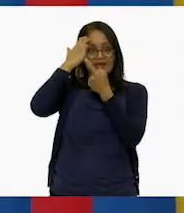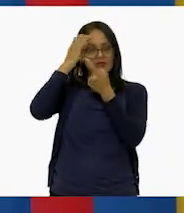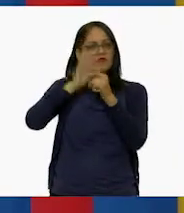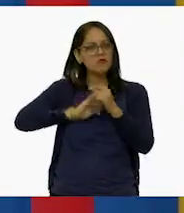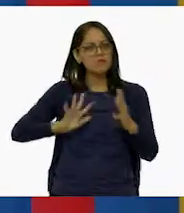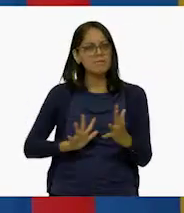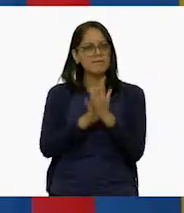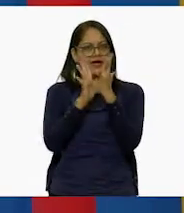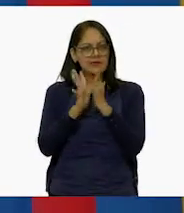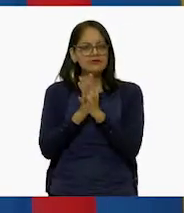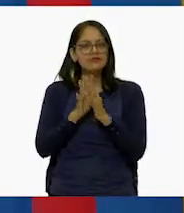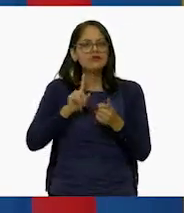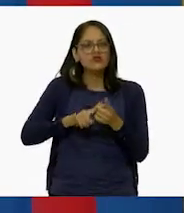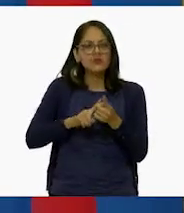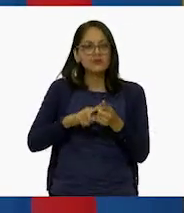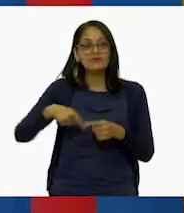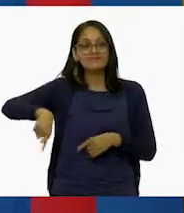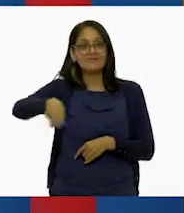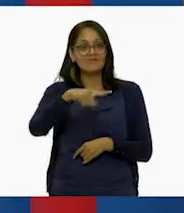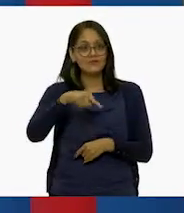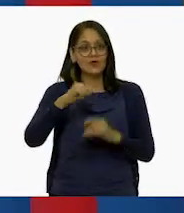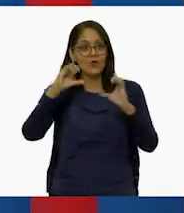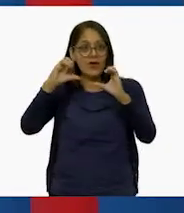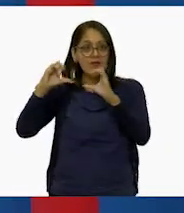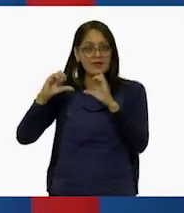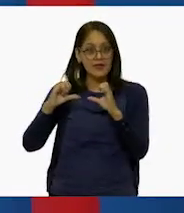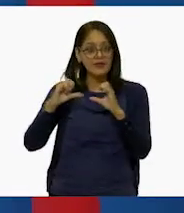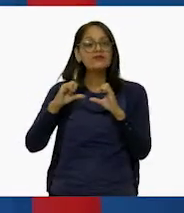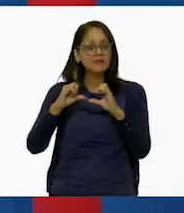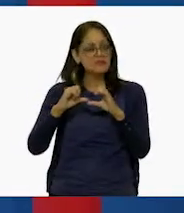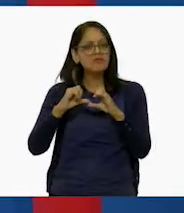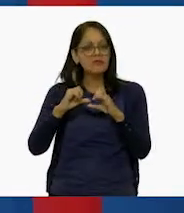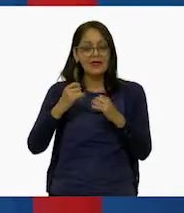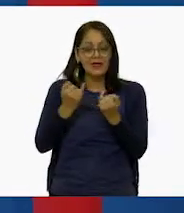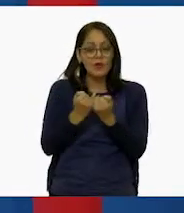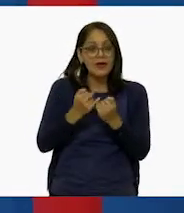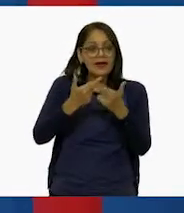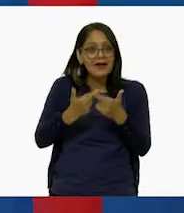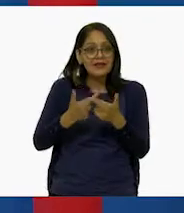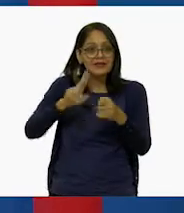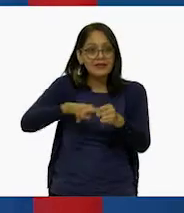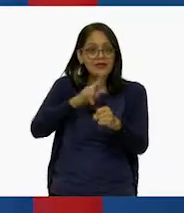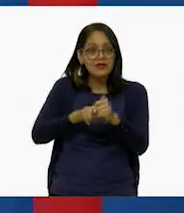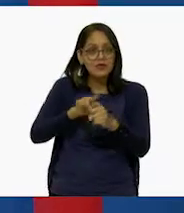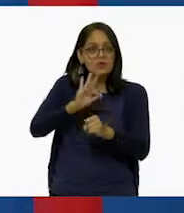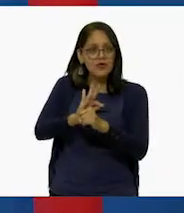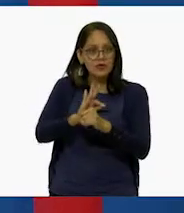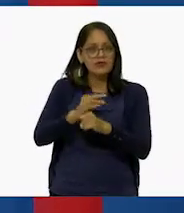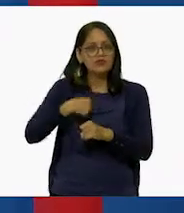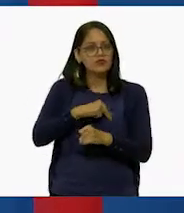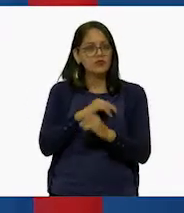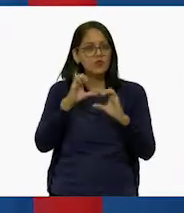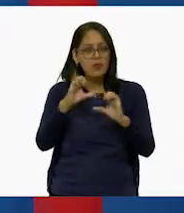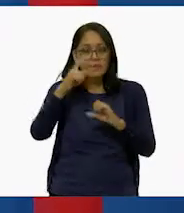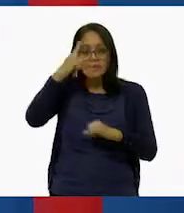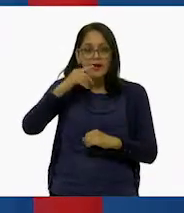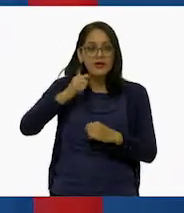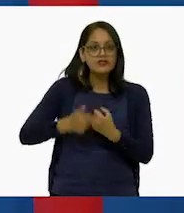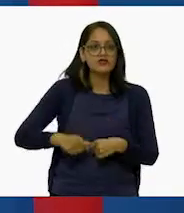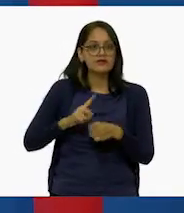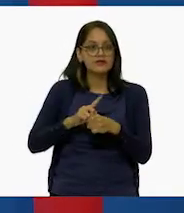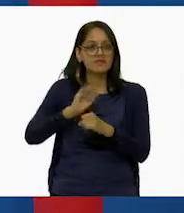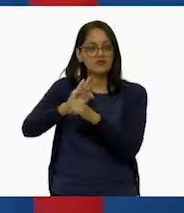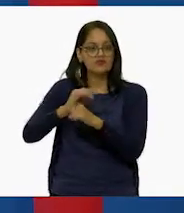participación activa en las acciones de cuidado y preservación de la riqueza natural y compromiso con la sociedad a la que